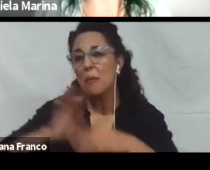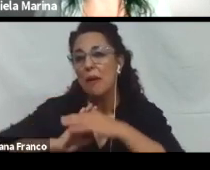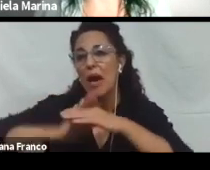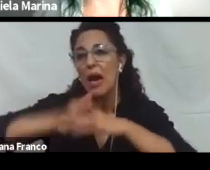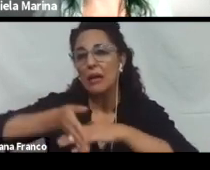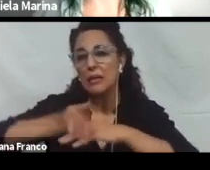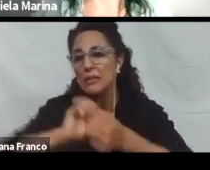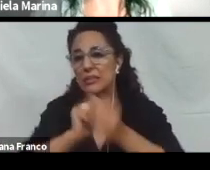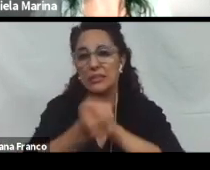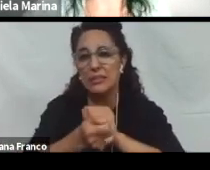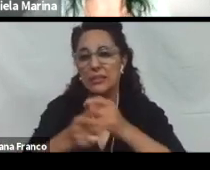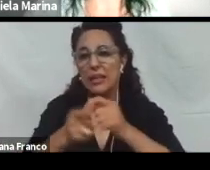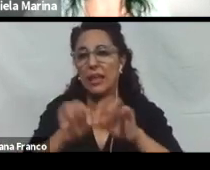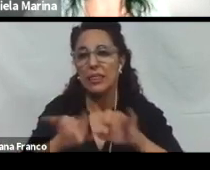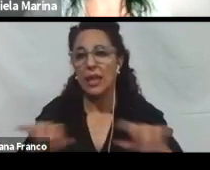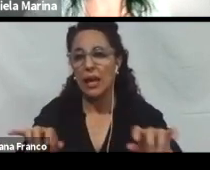por teclado.